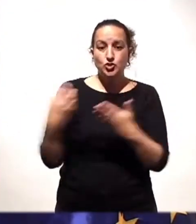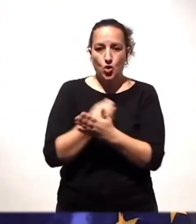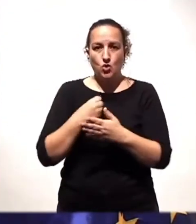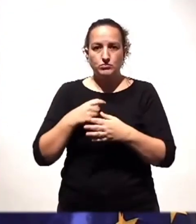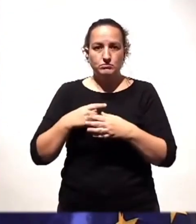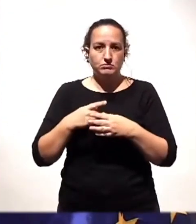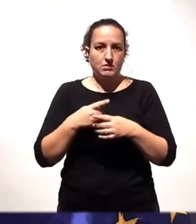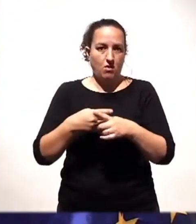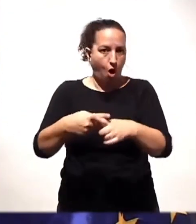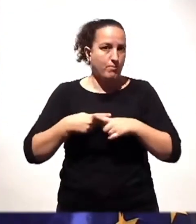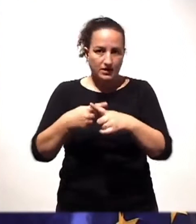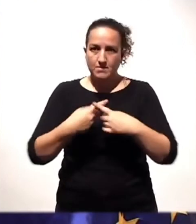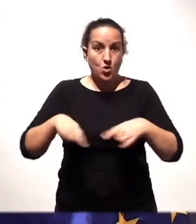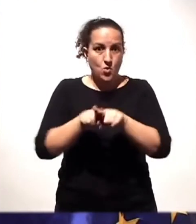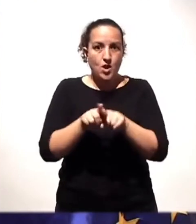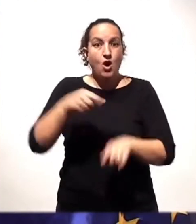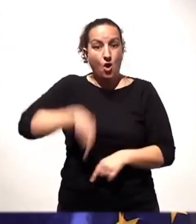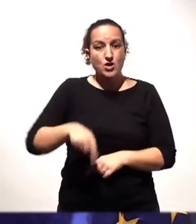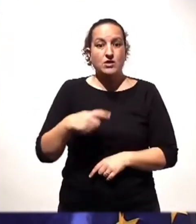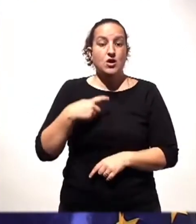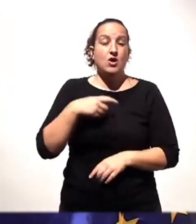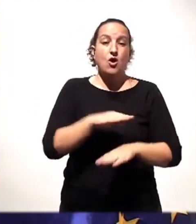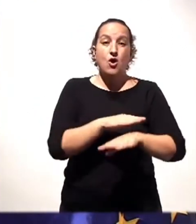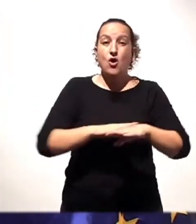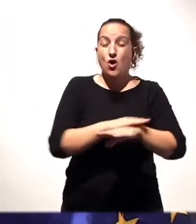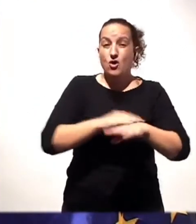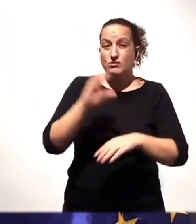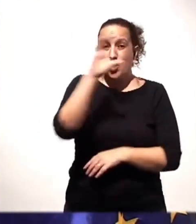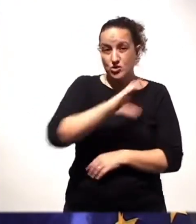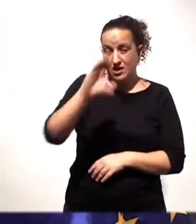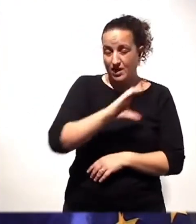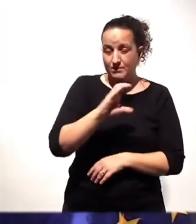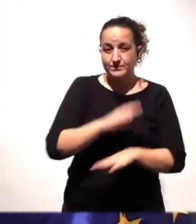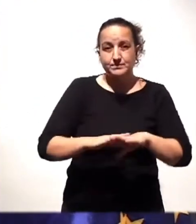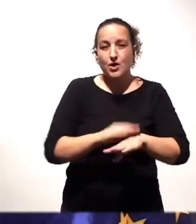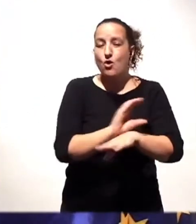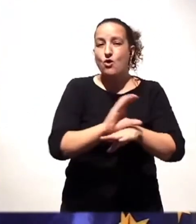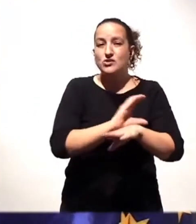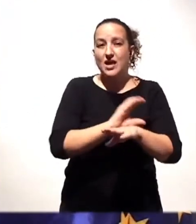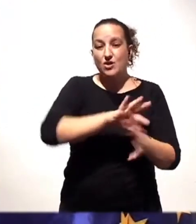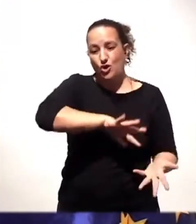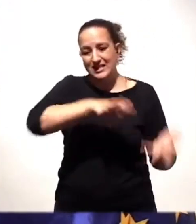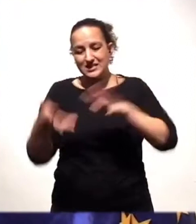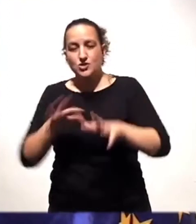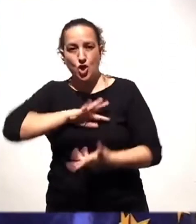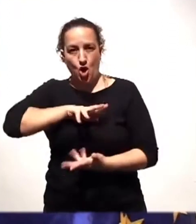hacer, hoy ha participado en esta comisión el consejero de Transición Ecológica, ha una presentación, estamos hablando de una